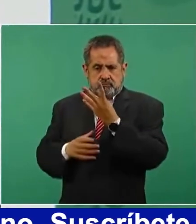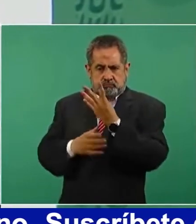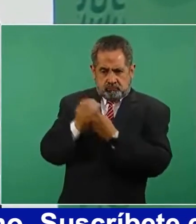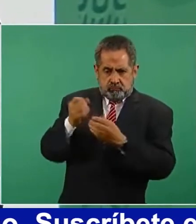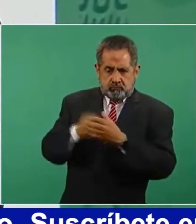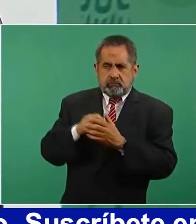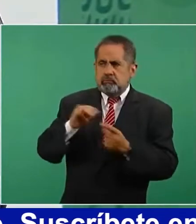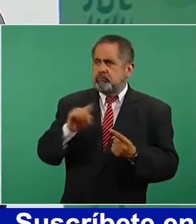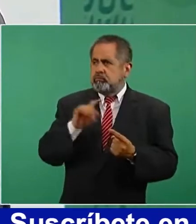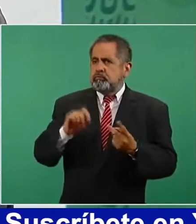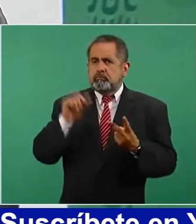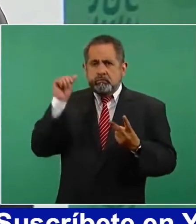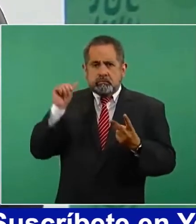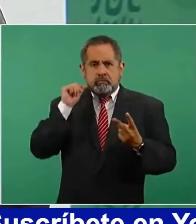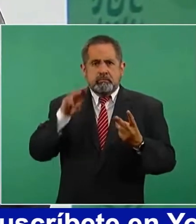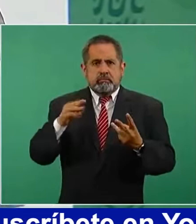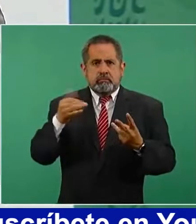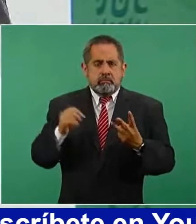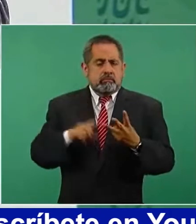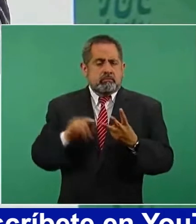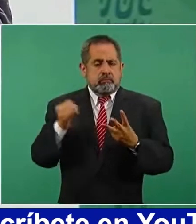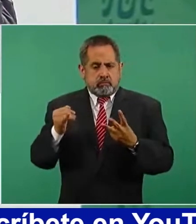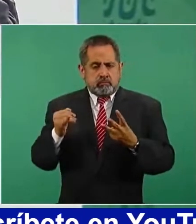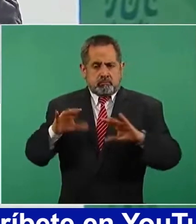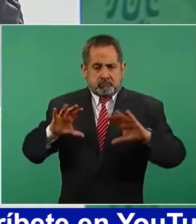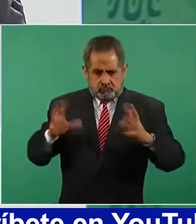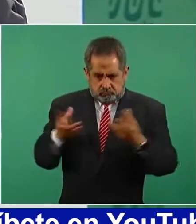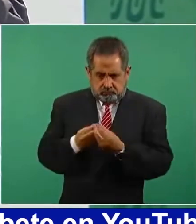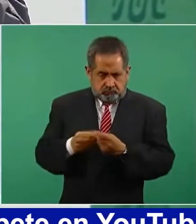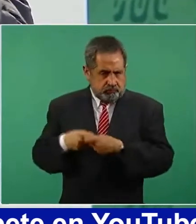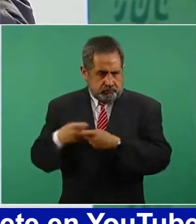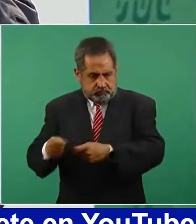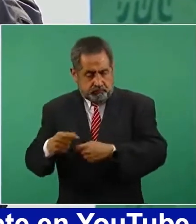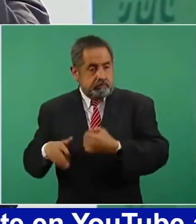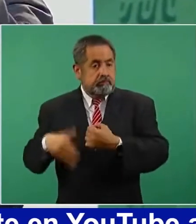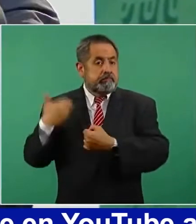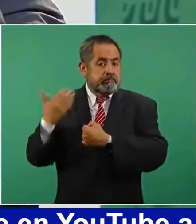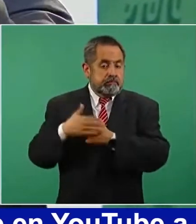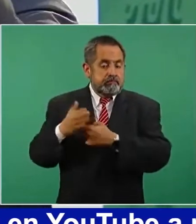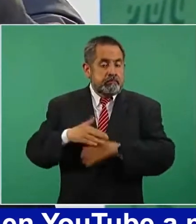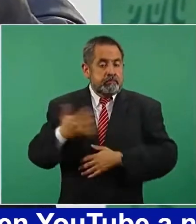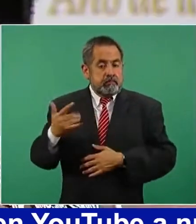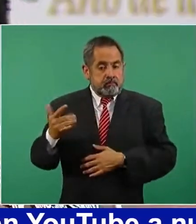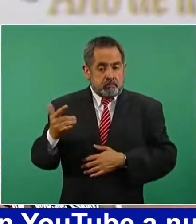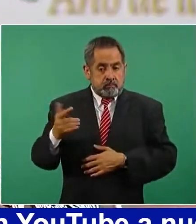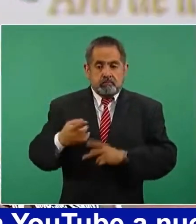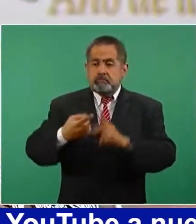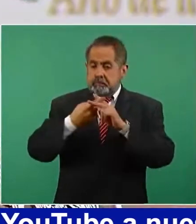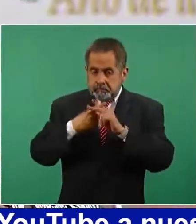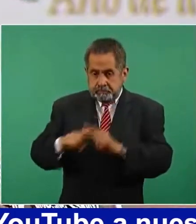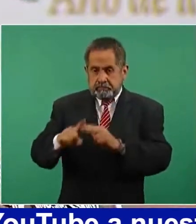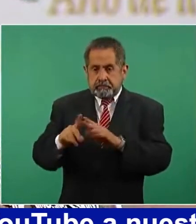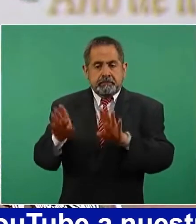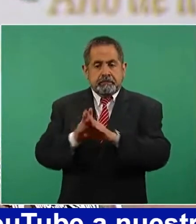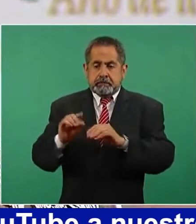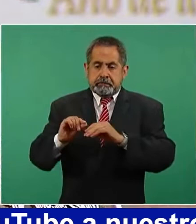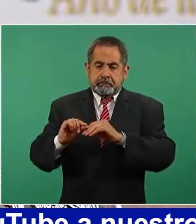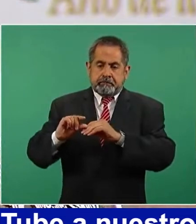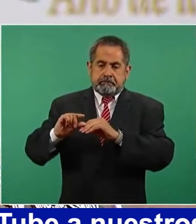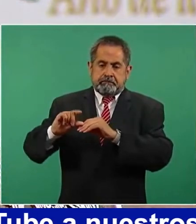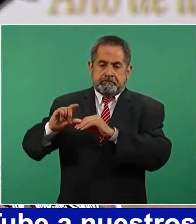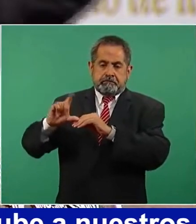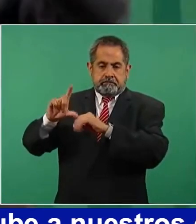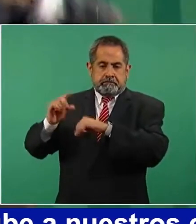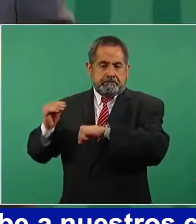marzo, abril, mayo y junio. Ya en julio ya empiezan los aumentos graduales